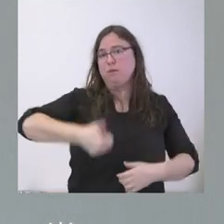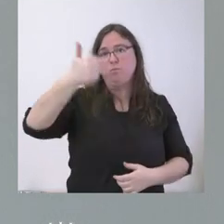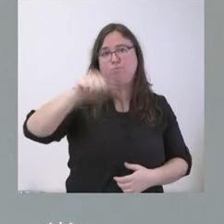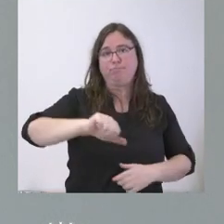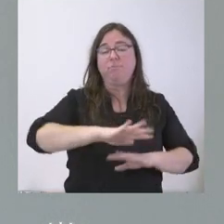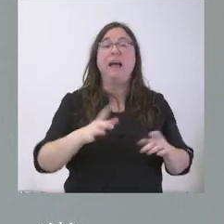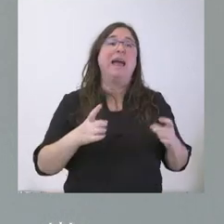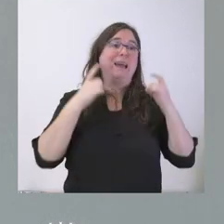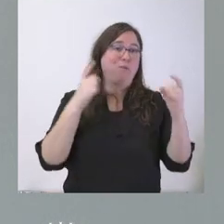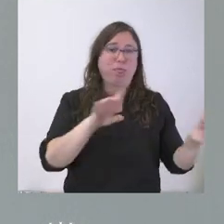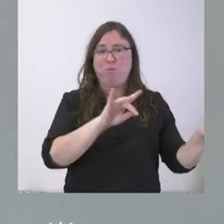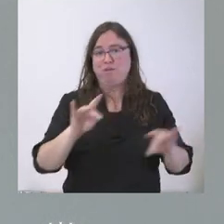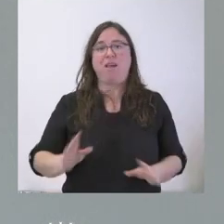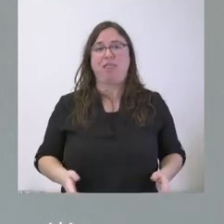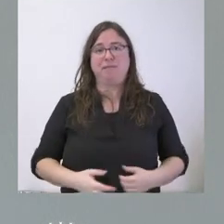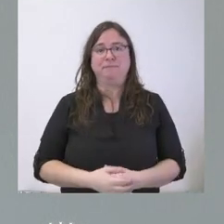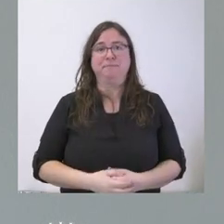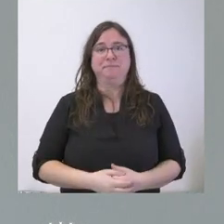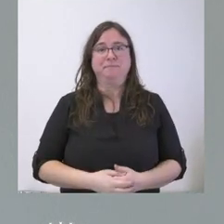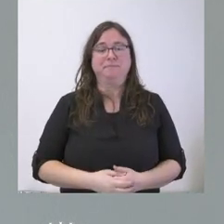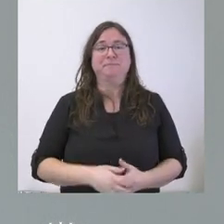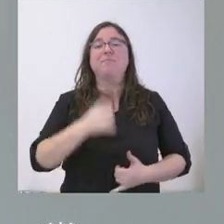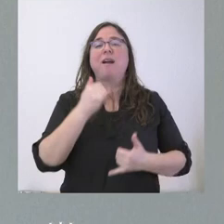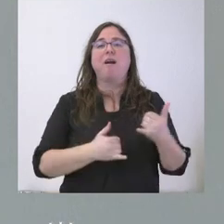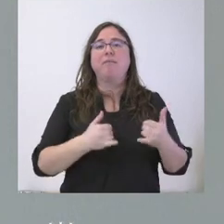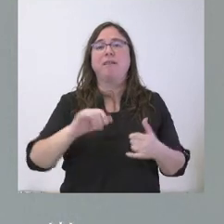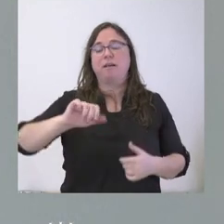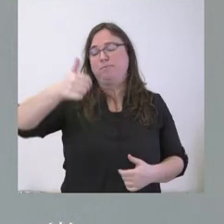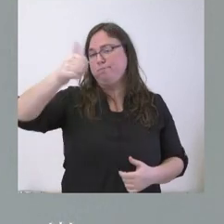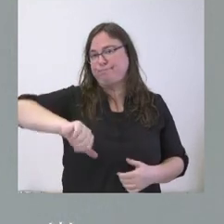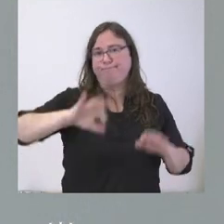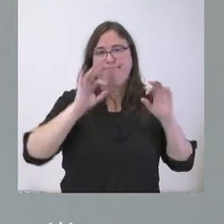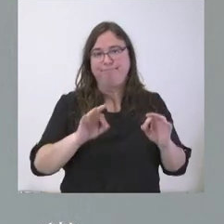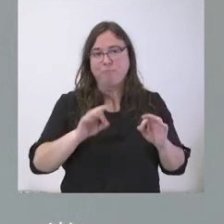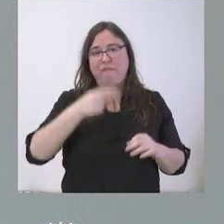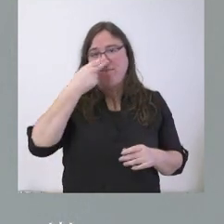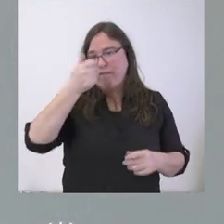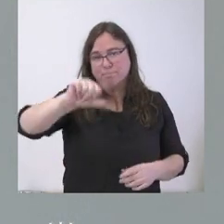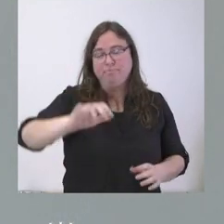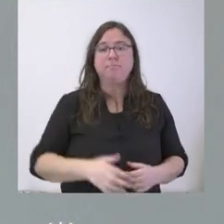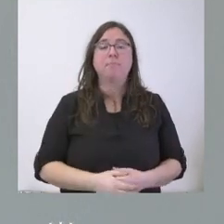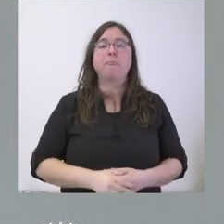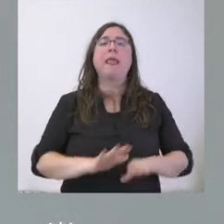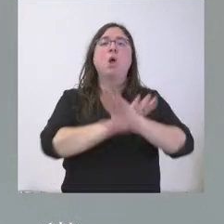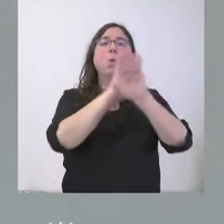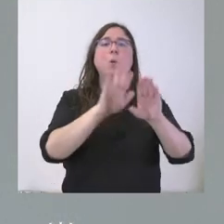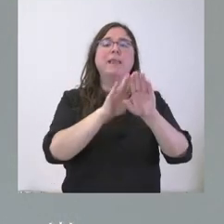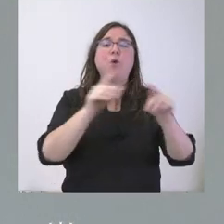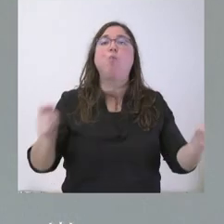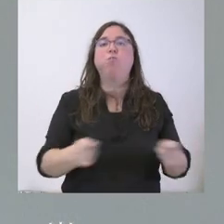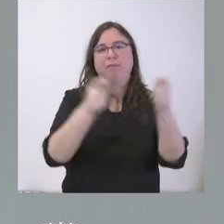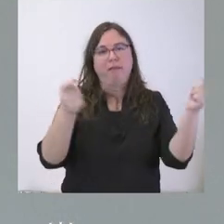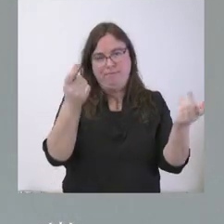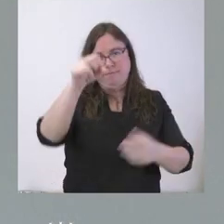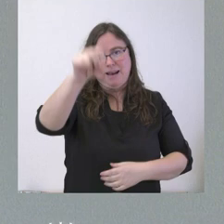y es un esfuerzo que va a traducirse en una resolución negativa a sus intereses. Y, por último, la publicidad. Evidentemente, tiene nuestra